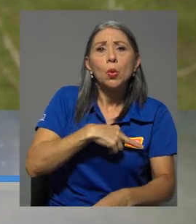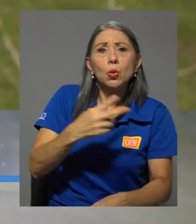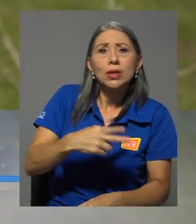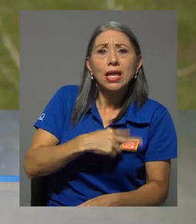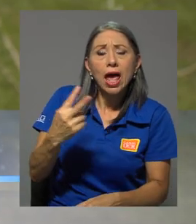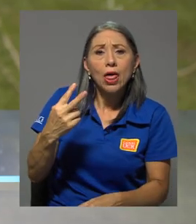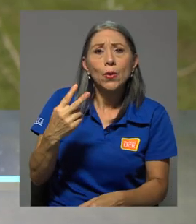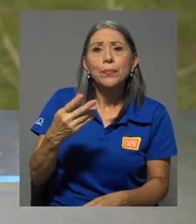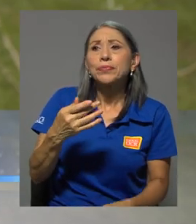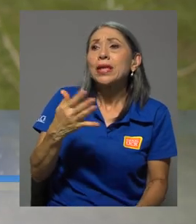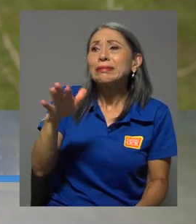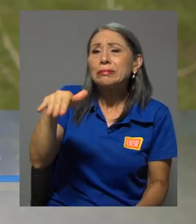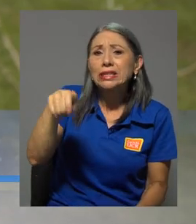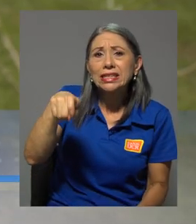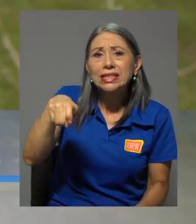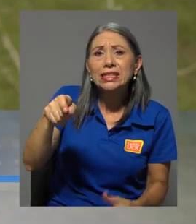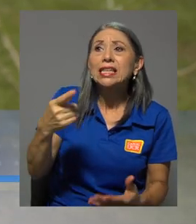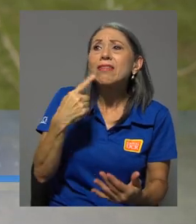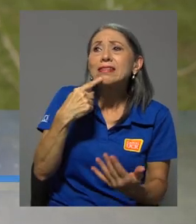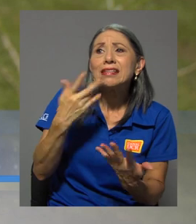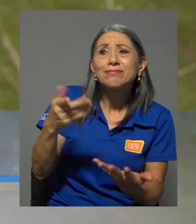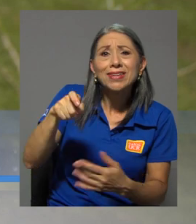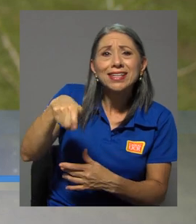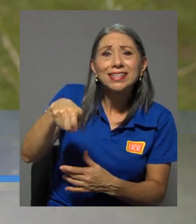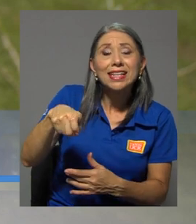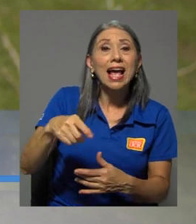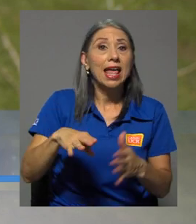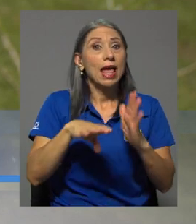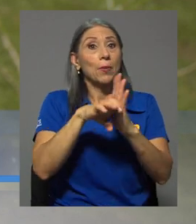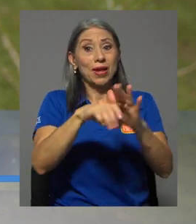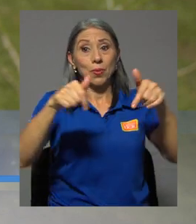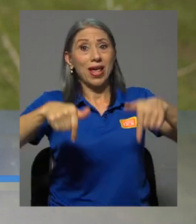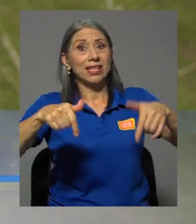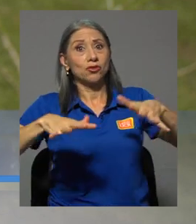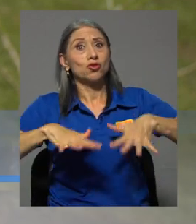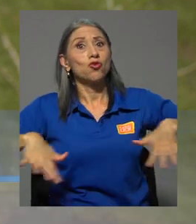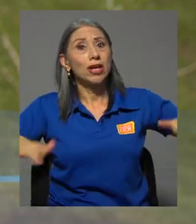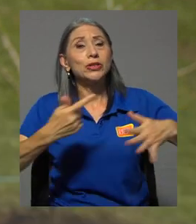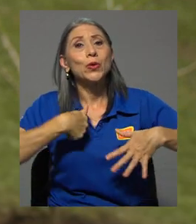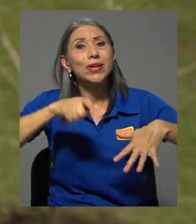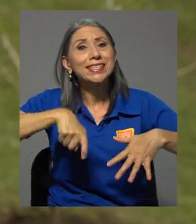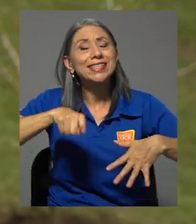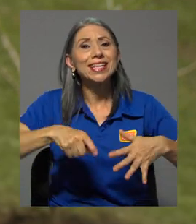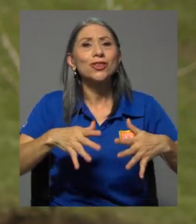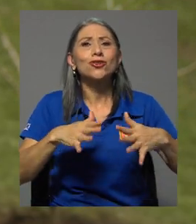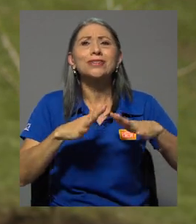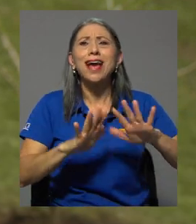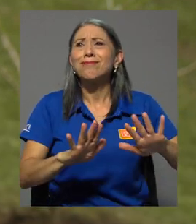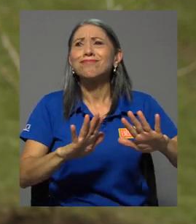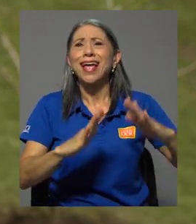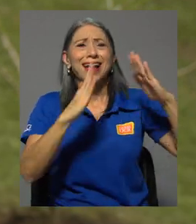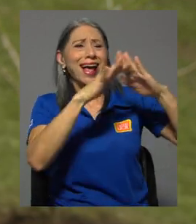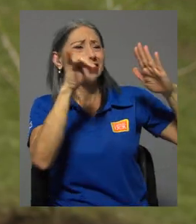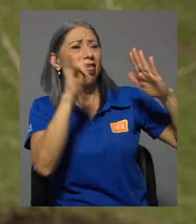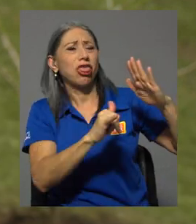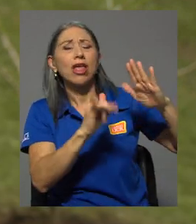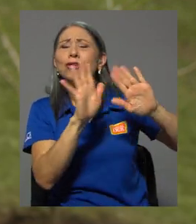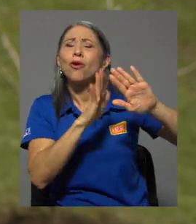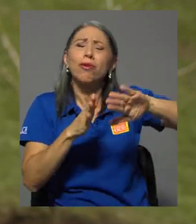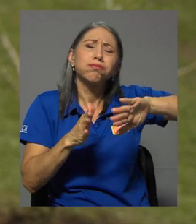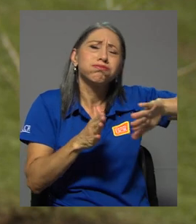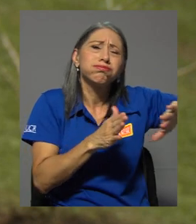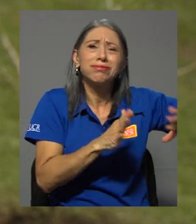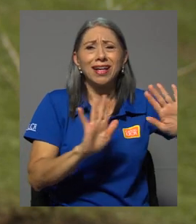necesitan verdad de hecho este es mi espacio en el que yo necesito digamos liberarme de el encierro de la casa